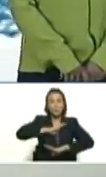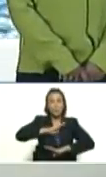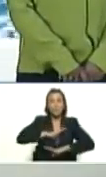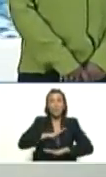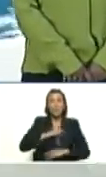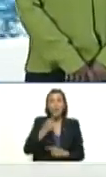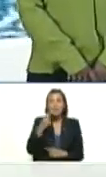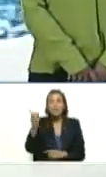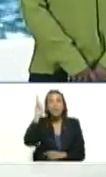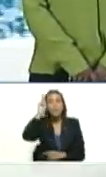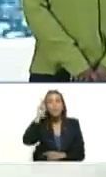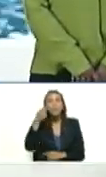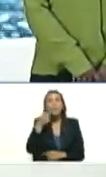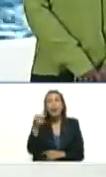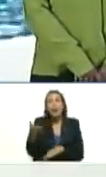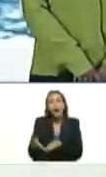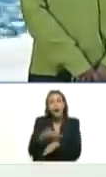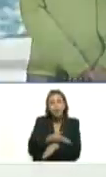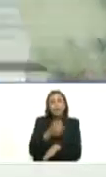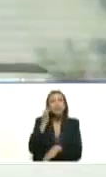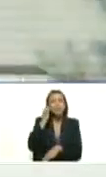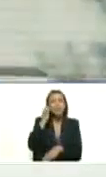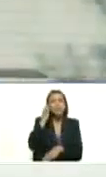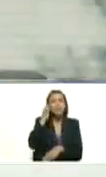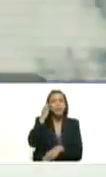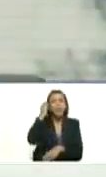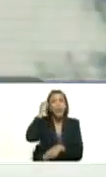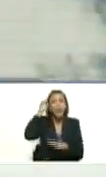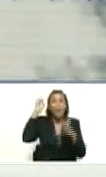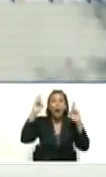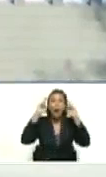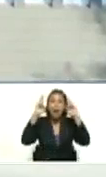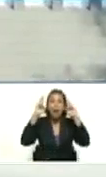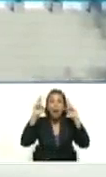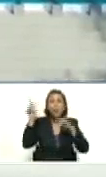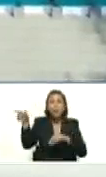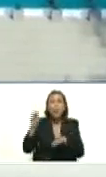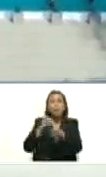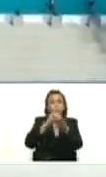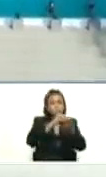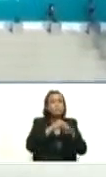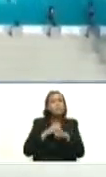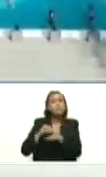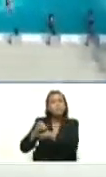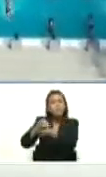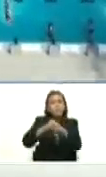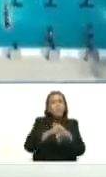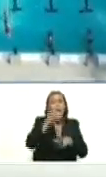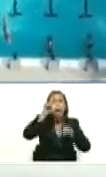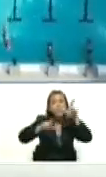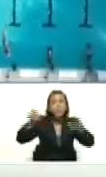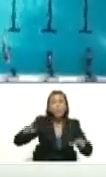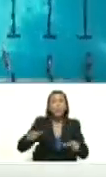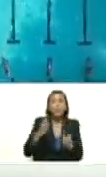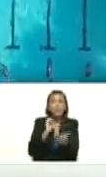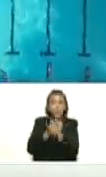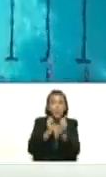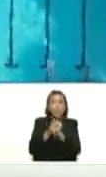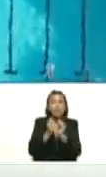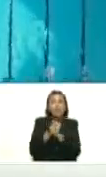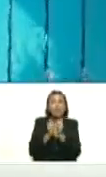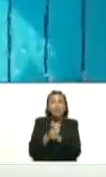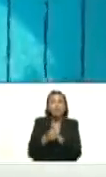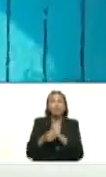profesor ojalá ustedes puedan llamar a aquellos deportistas que